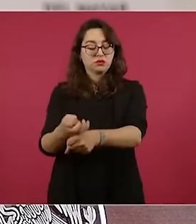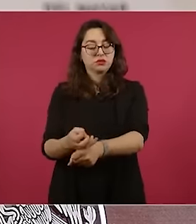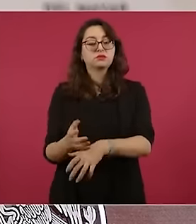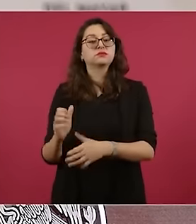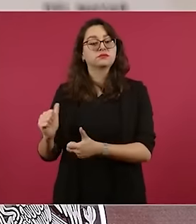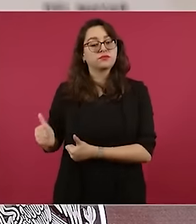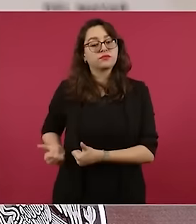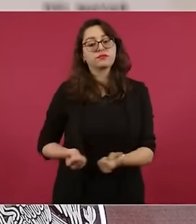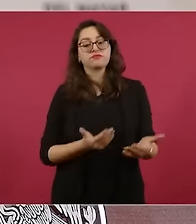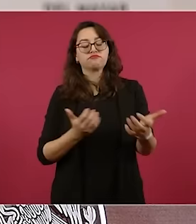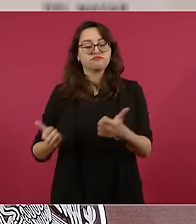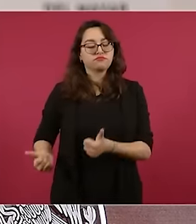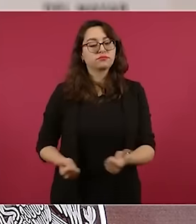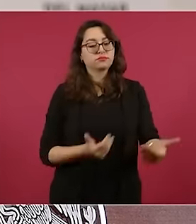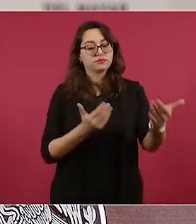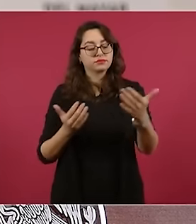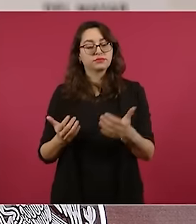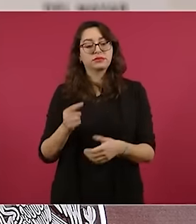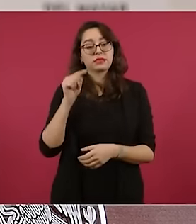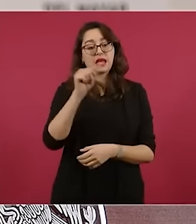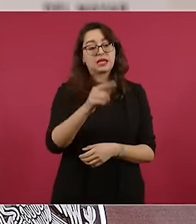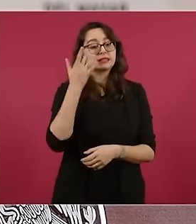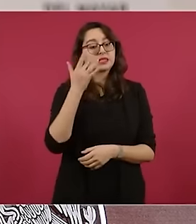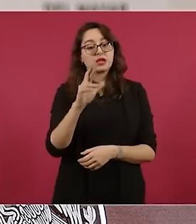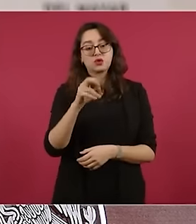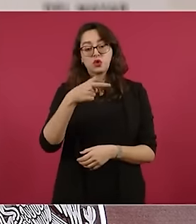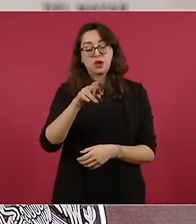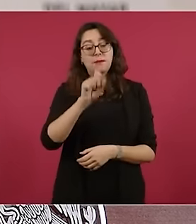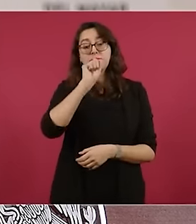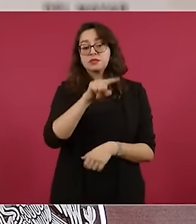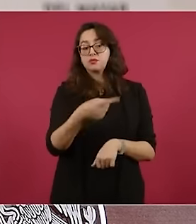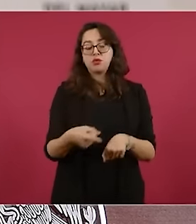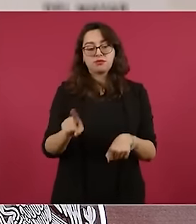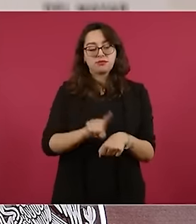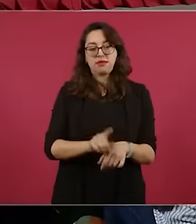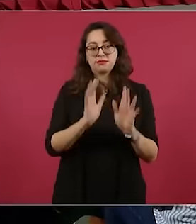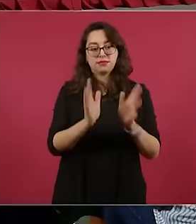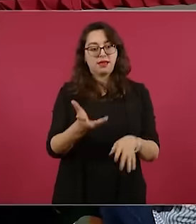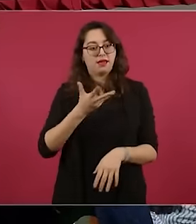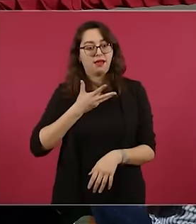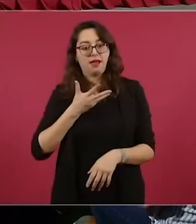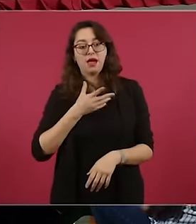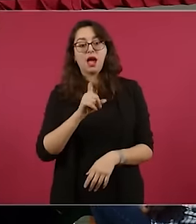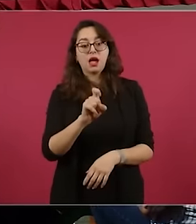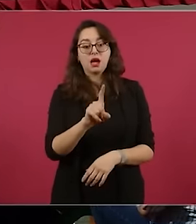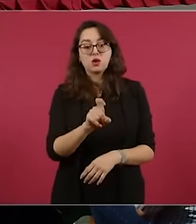el agua a la potabilizadora San Roque ese mismo día. Aquí estamos mostrando